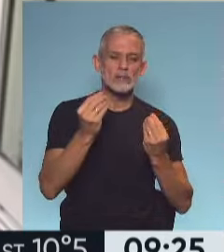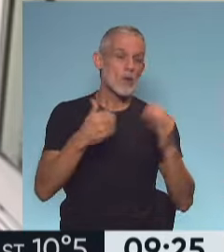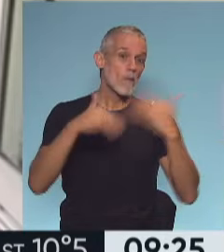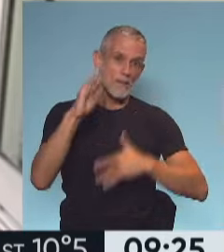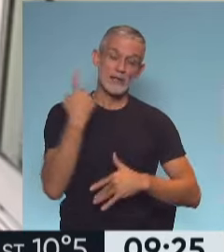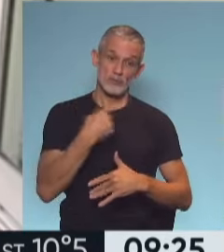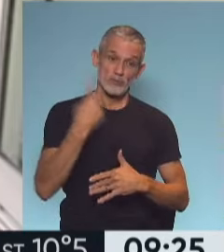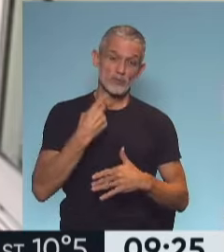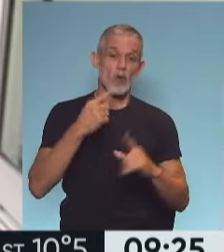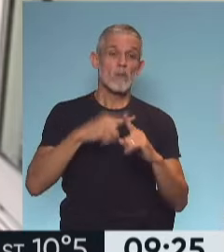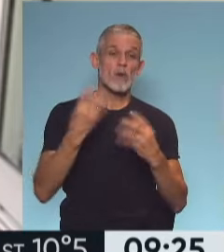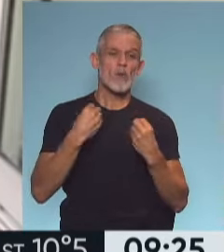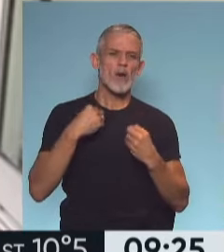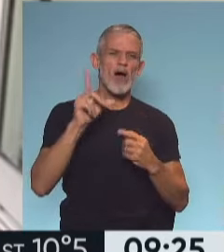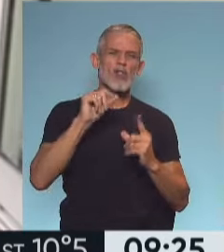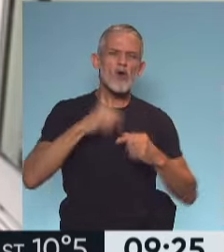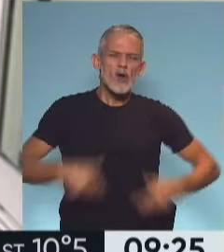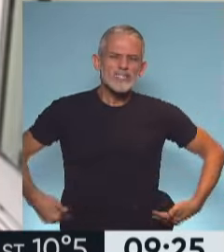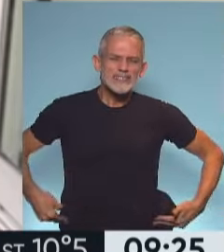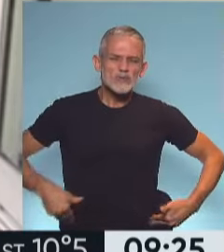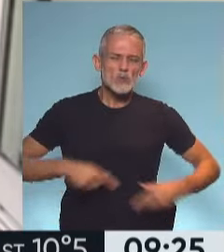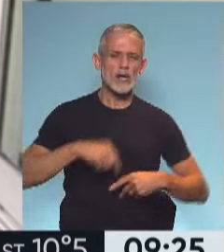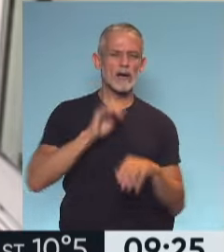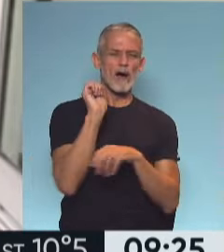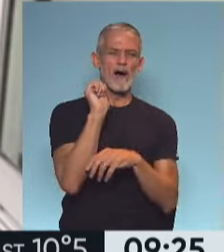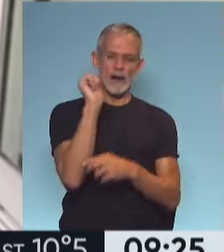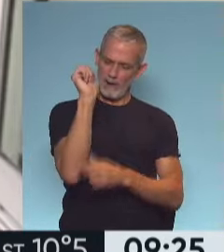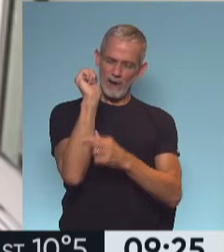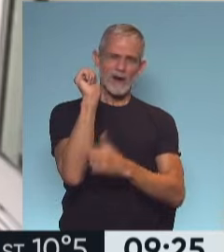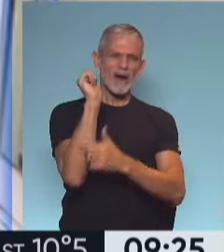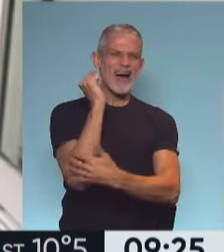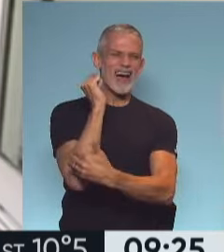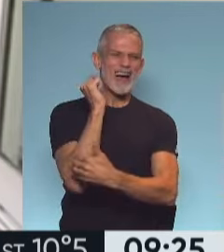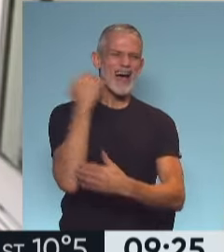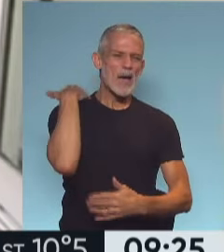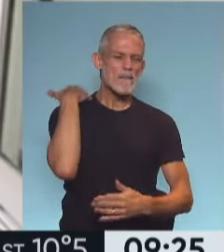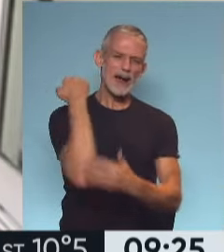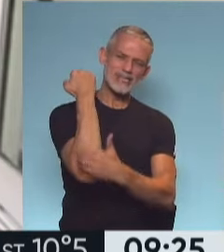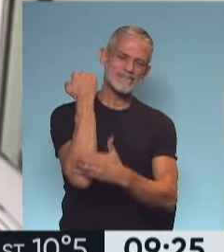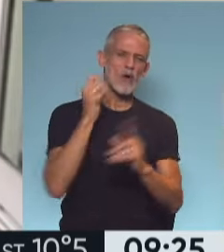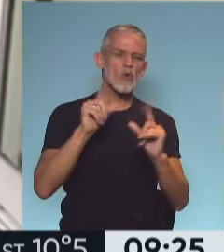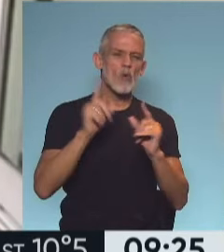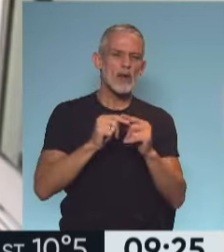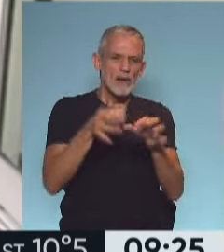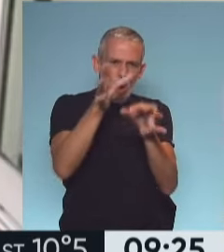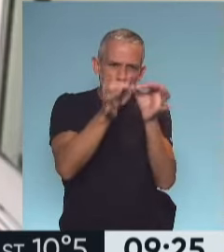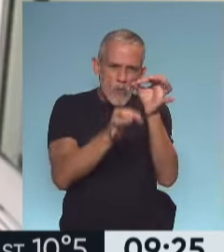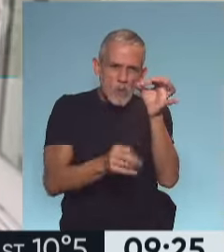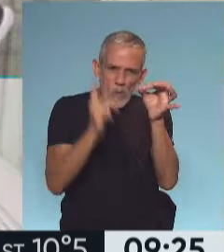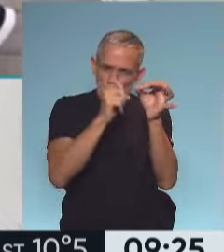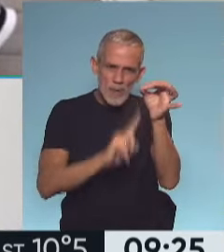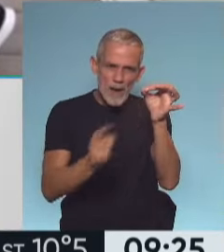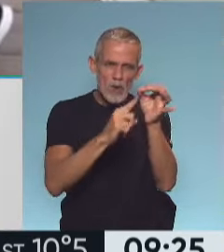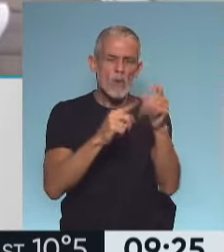afecta por sedentarismo es el dolor de cintura o el dolor en la parte lumbar que muchísimas veces no son hernias de disco, es dolor